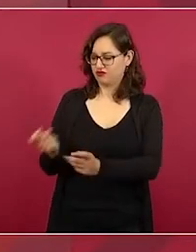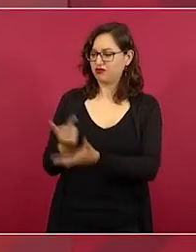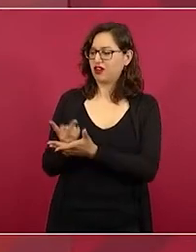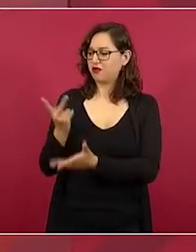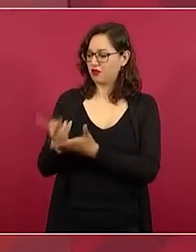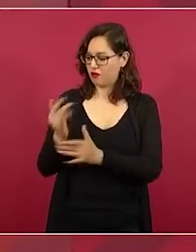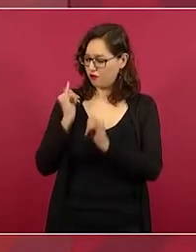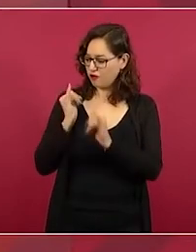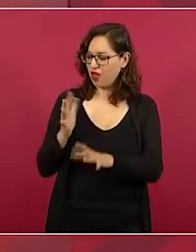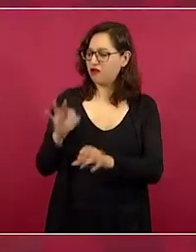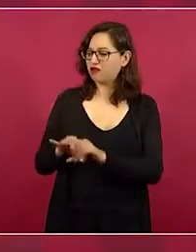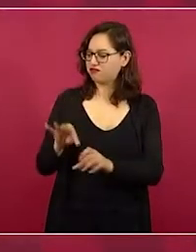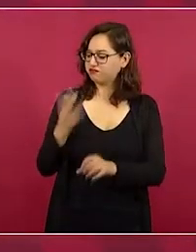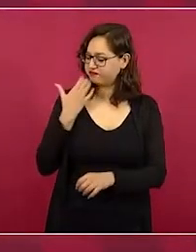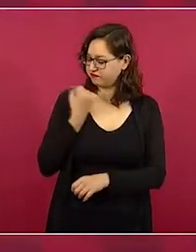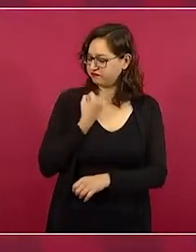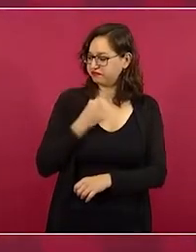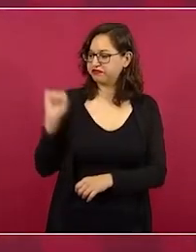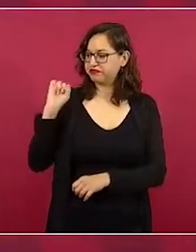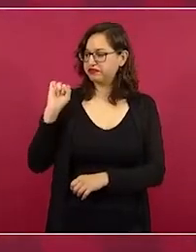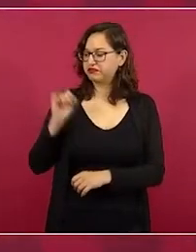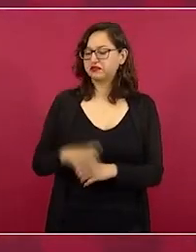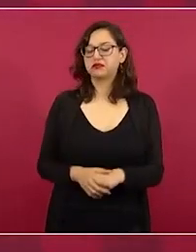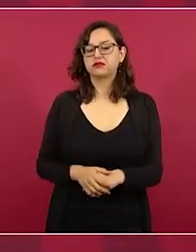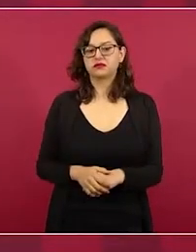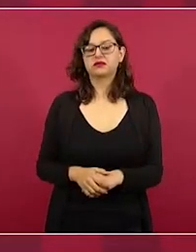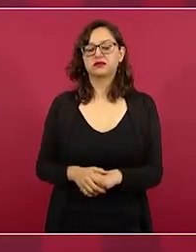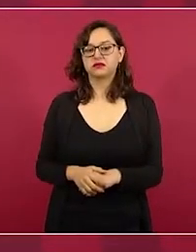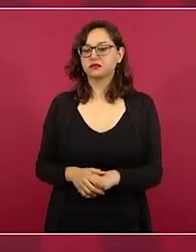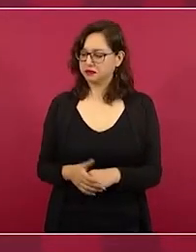Sarucán.